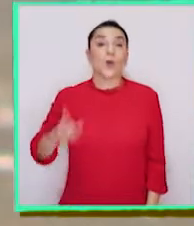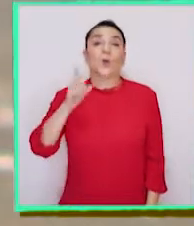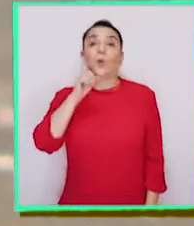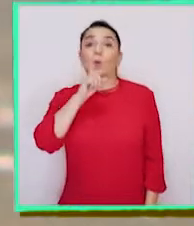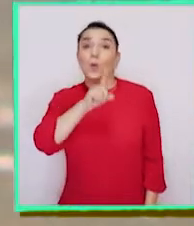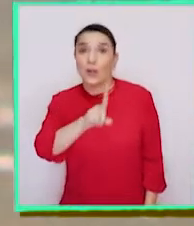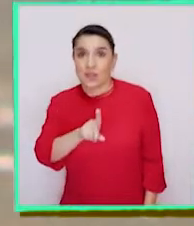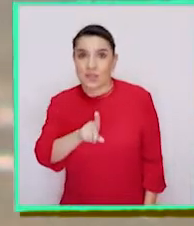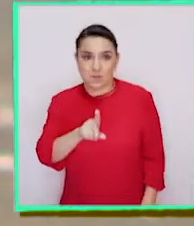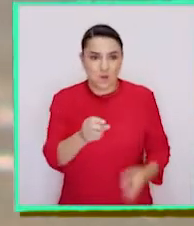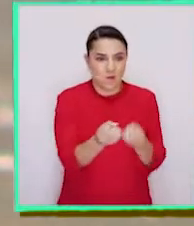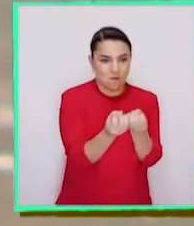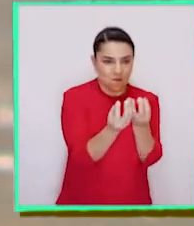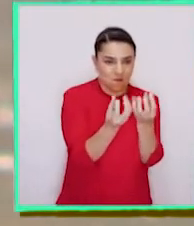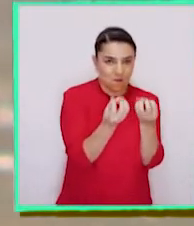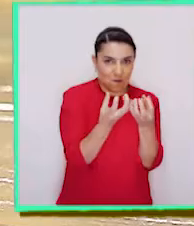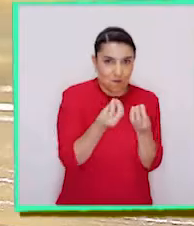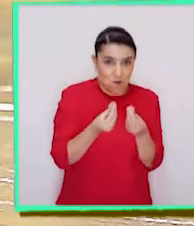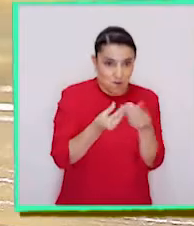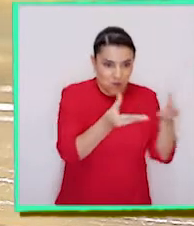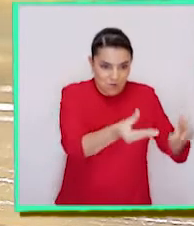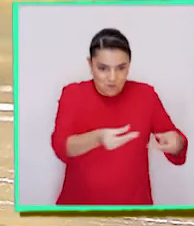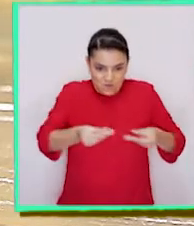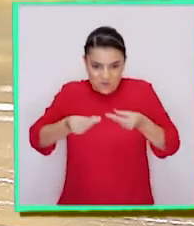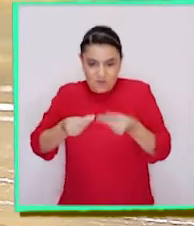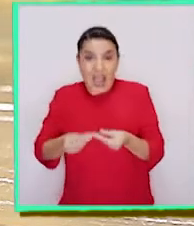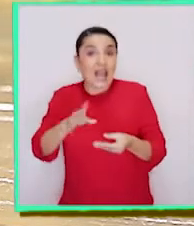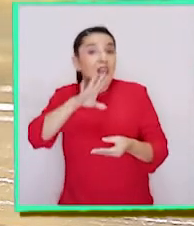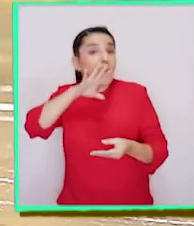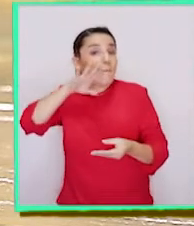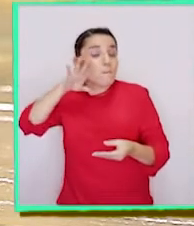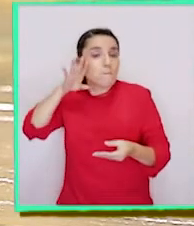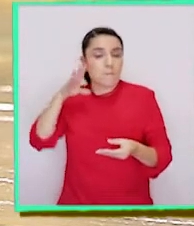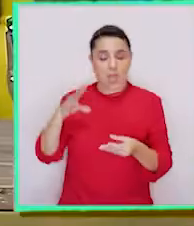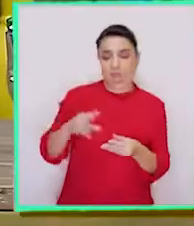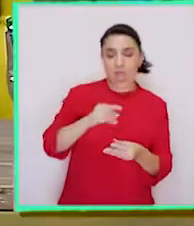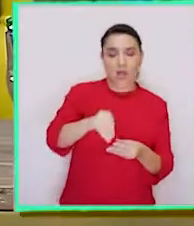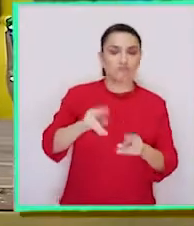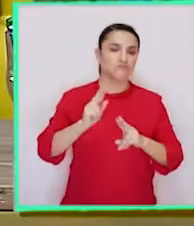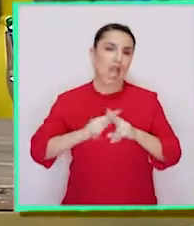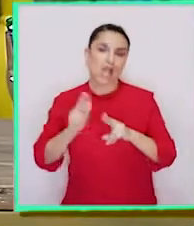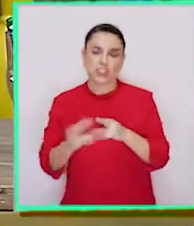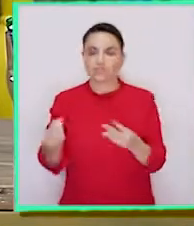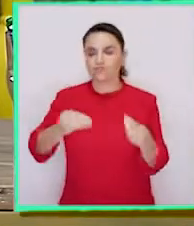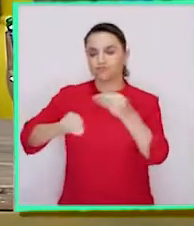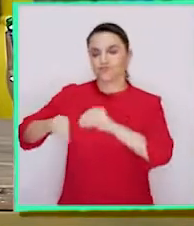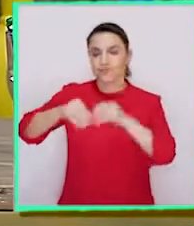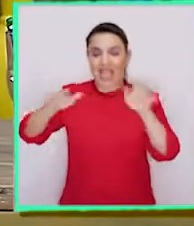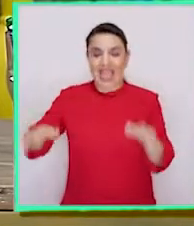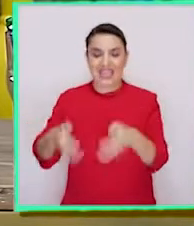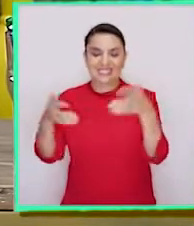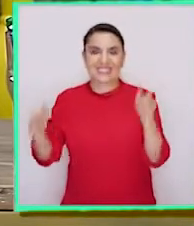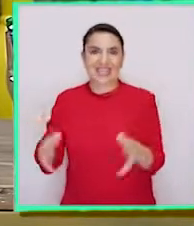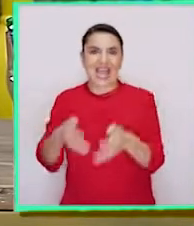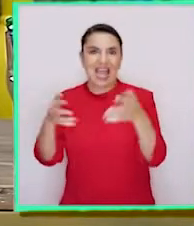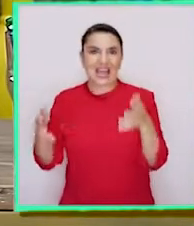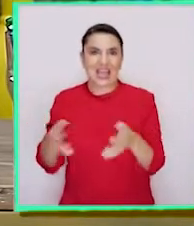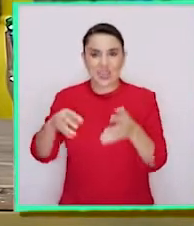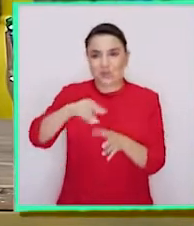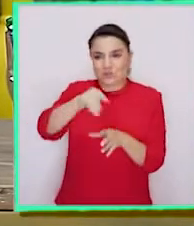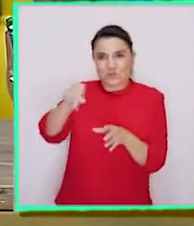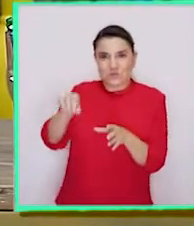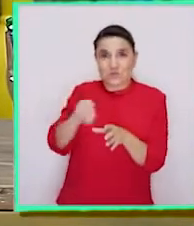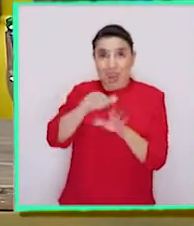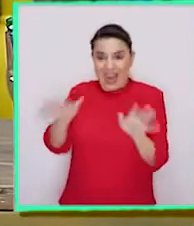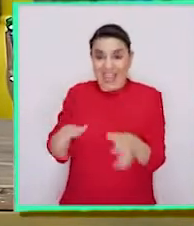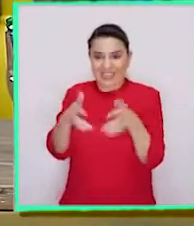Finalmente, con estos brotes que les traje, los puedo lavar y usar para hacer una rica ensalada con zanahoria